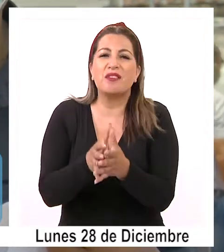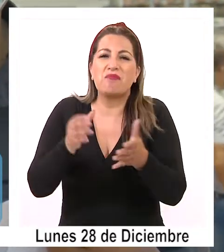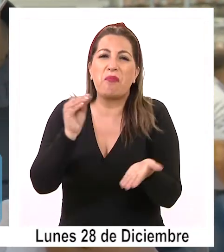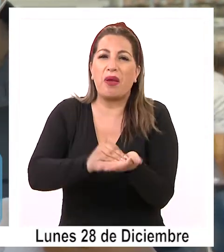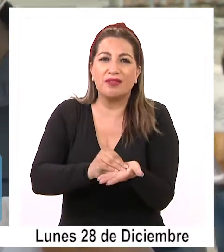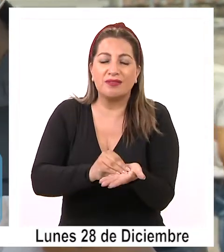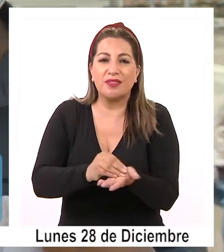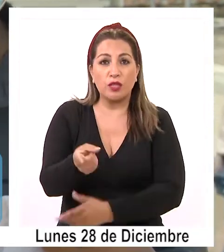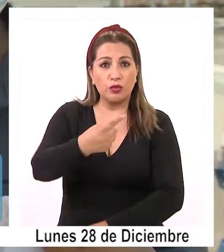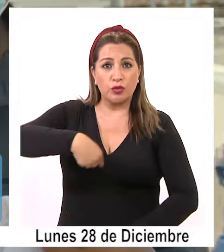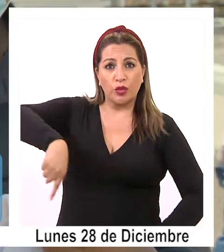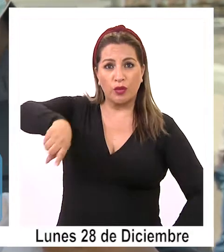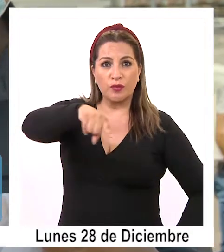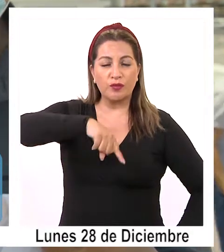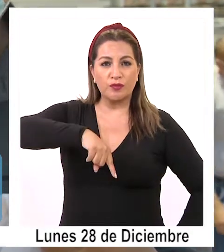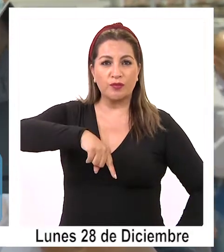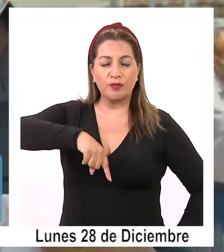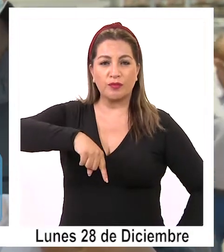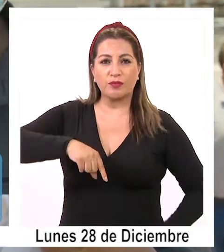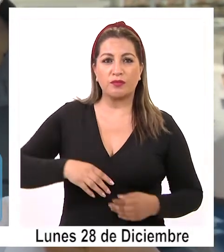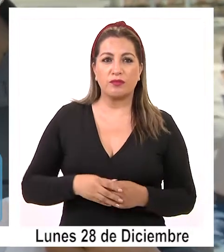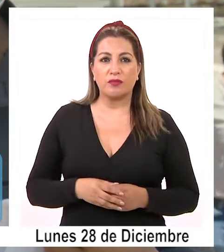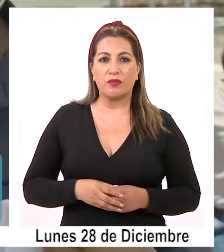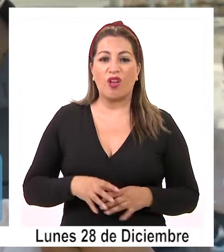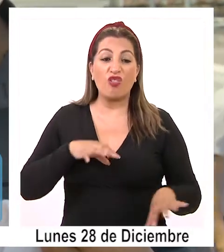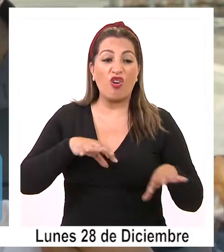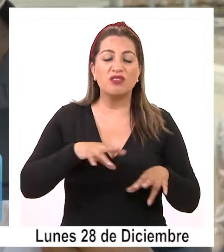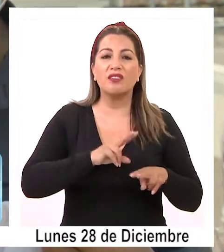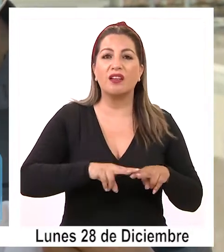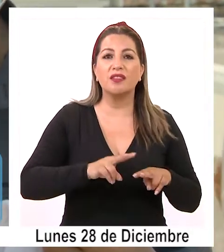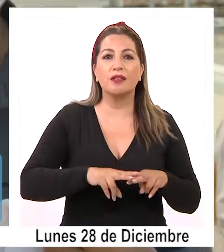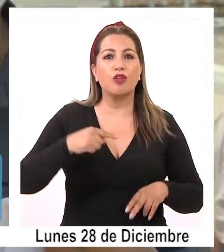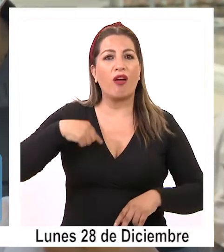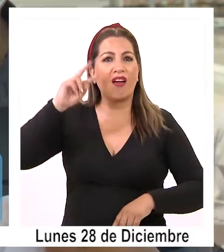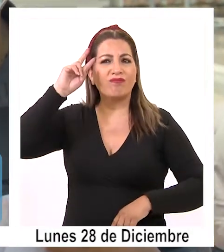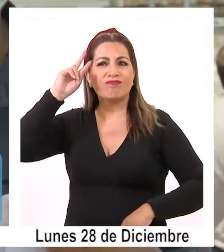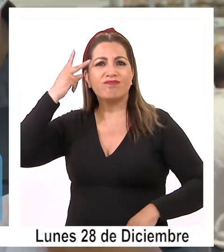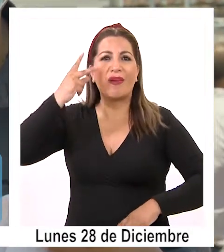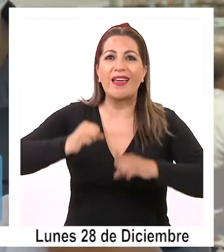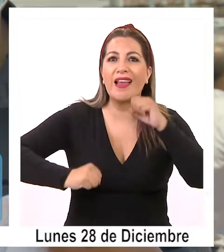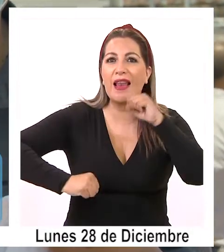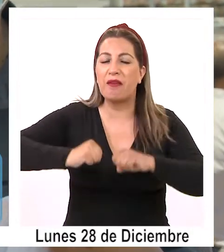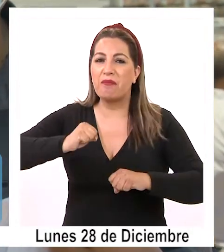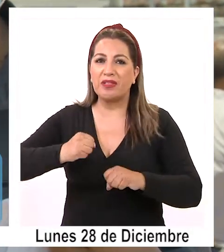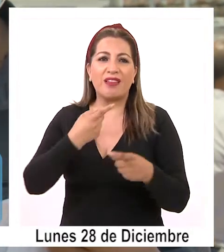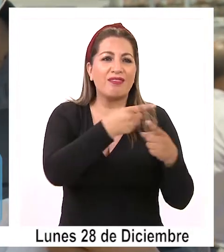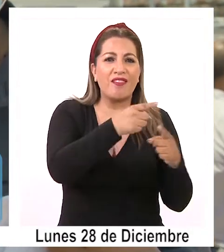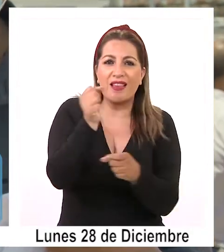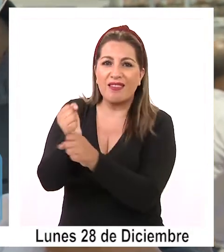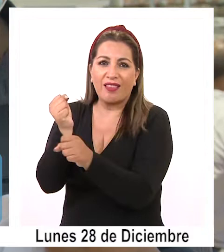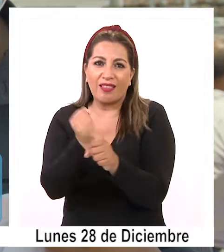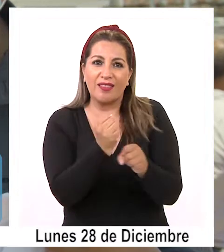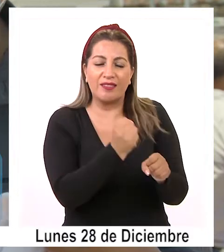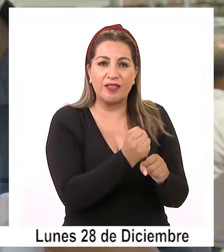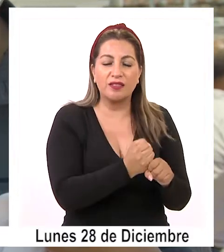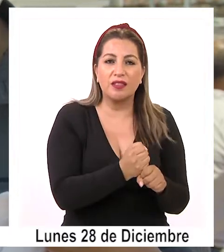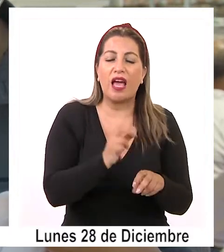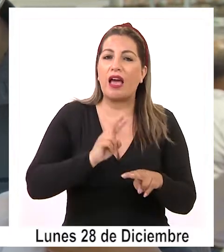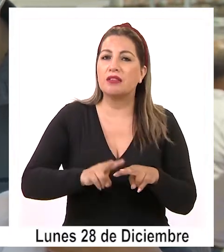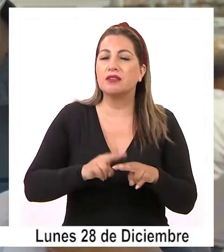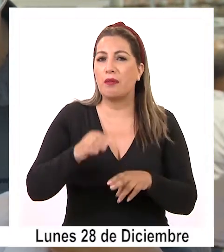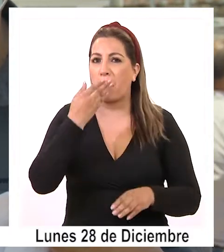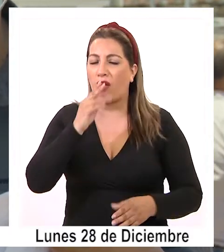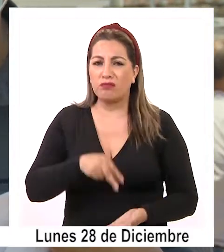más, porque con esto nosotros vamos a hacer otras cosas, vamos a reinventarnos en diferentes trabajos y a